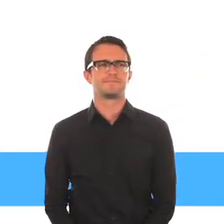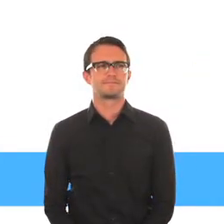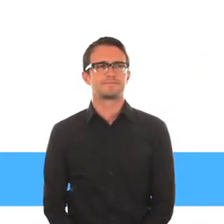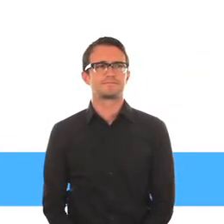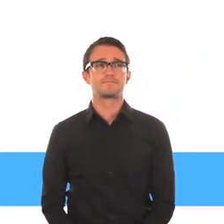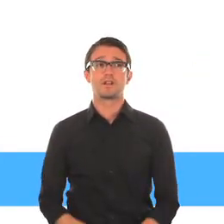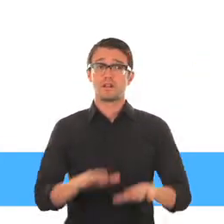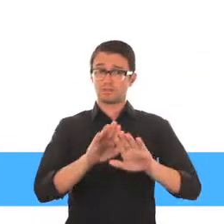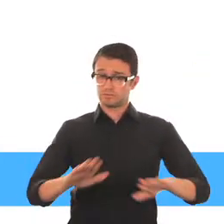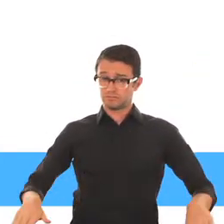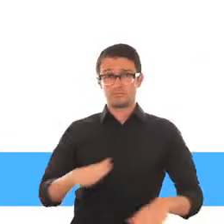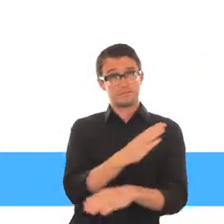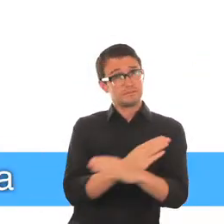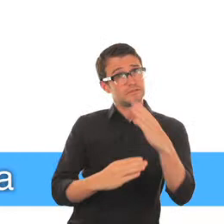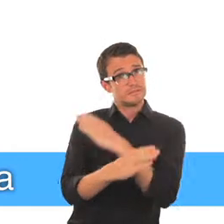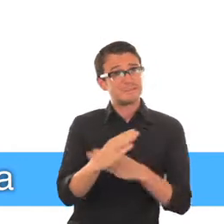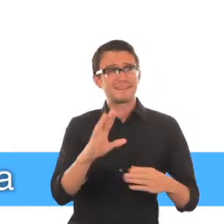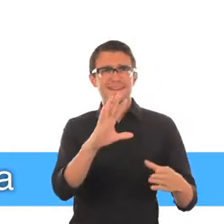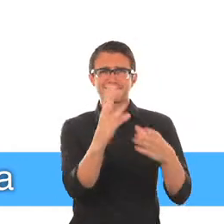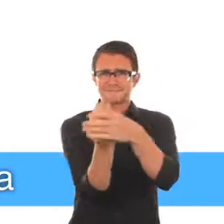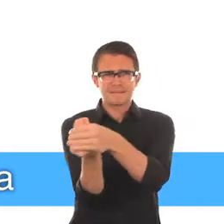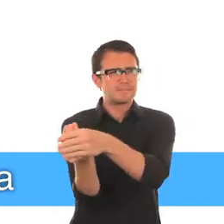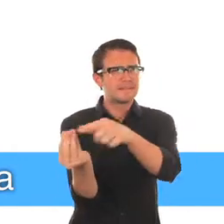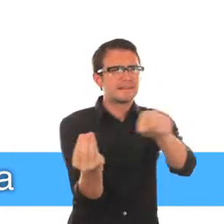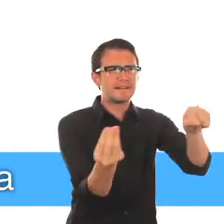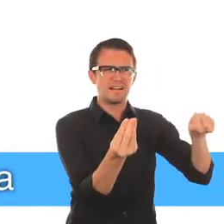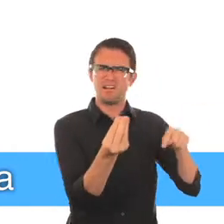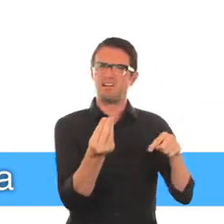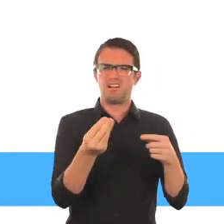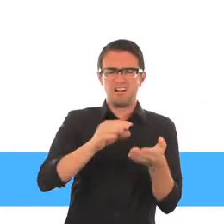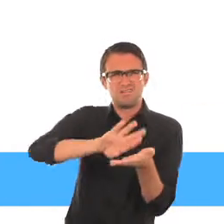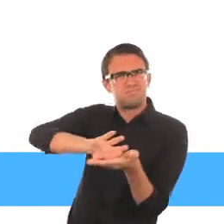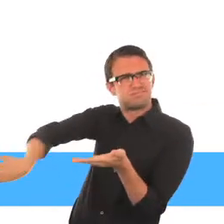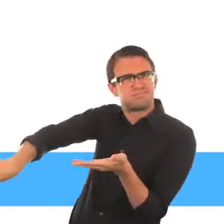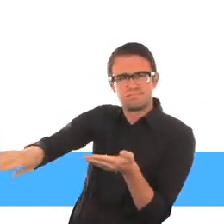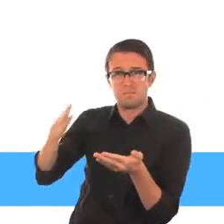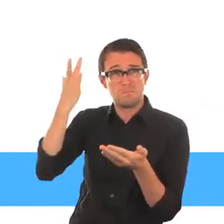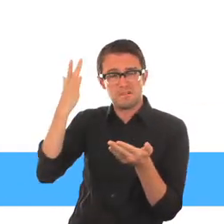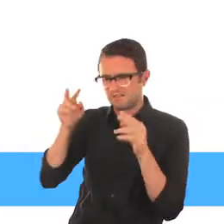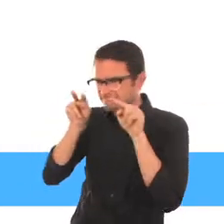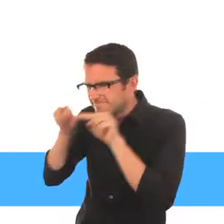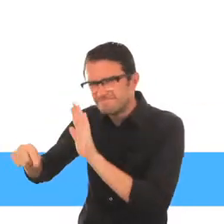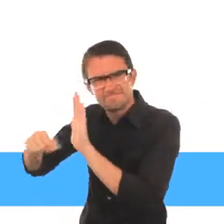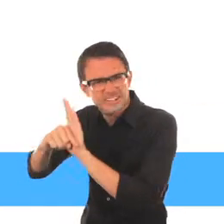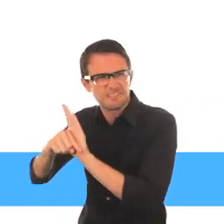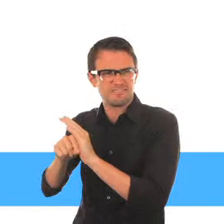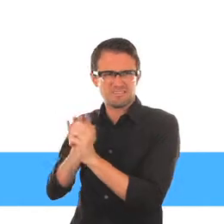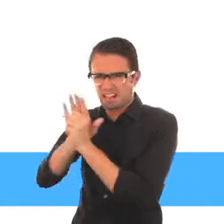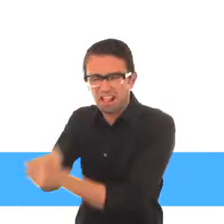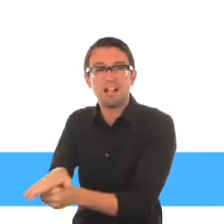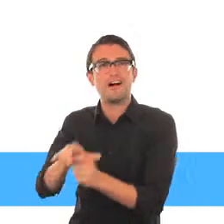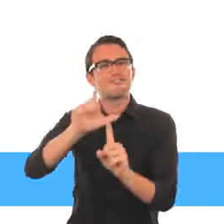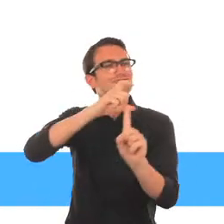Los niños con discapacidad y su familia suelen ser excluidos y enfrentar el estigma y la discriminación debido a normas sociales y creencias,